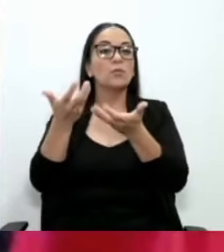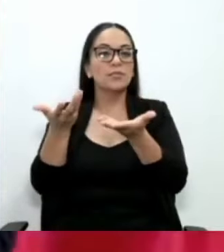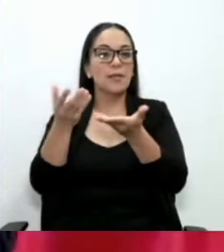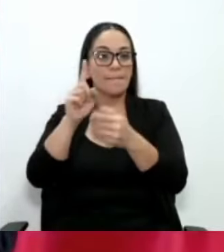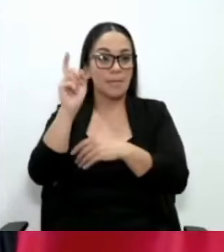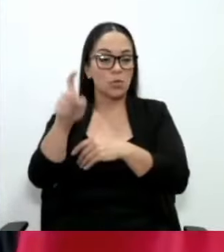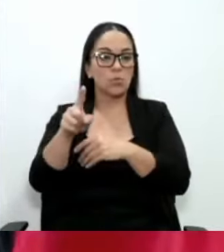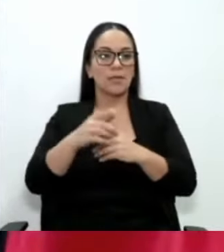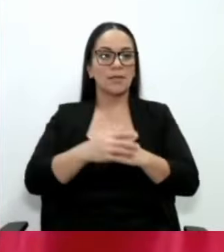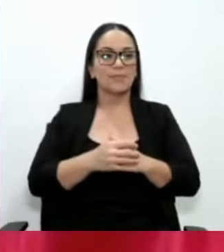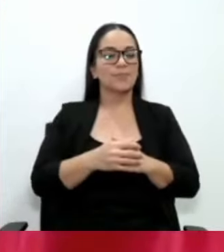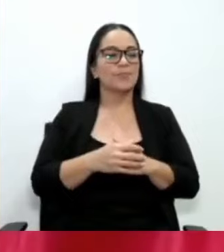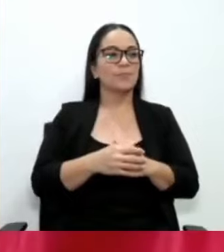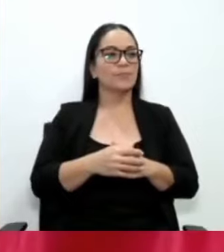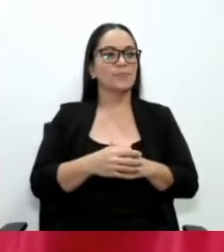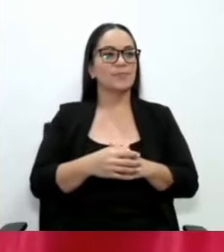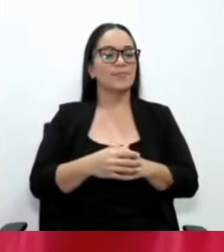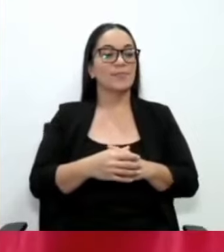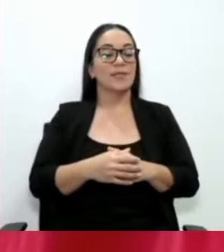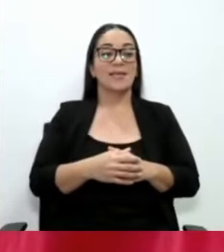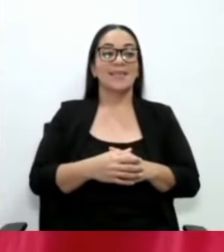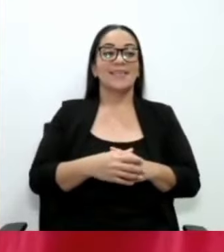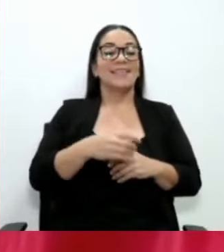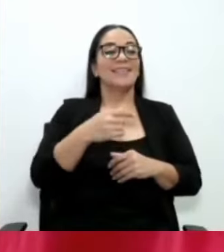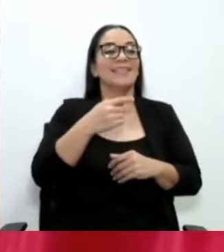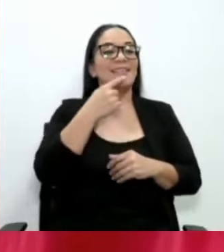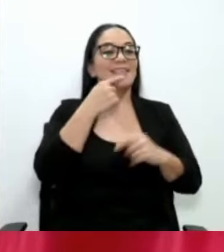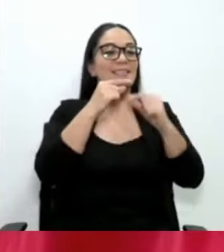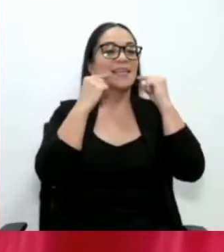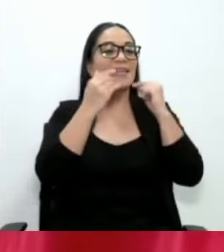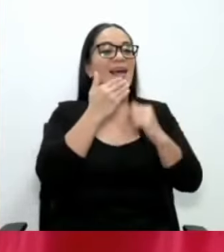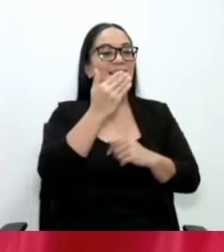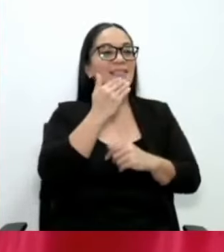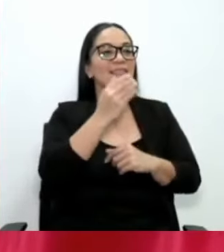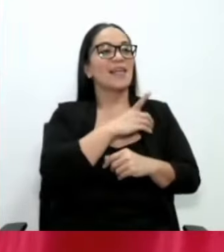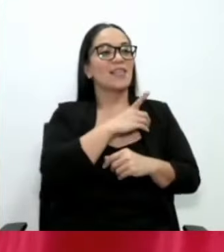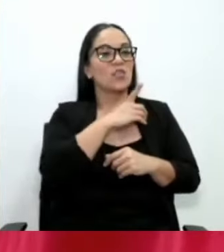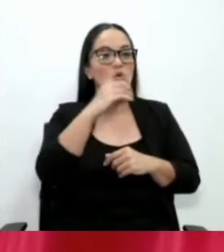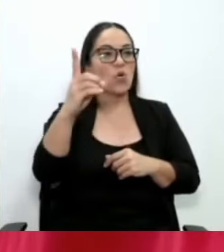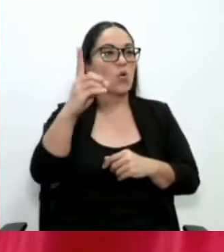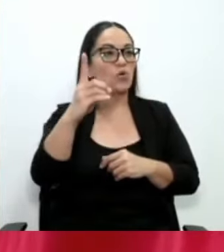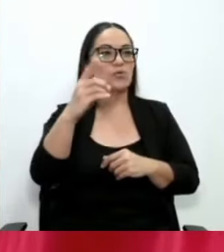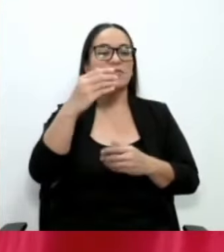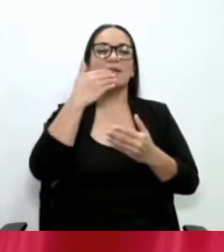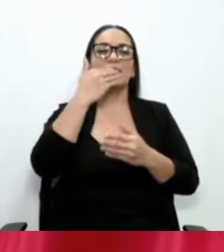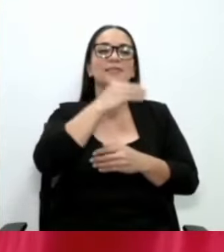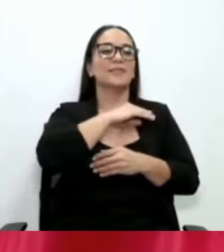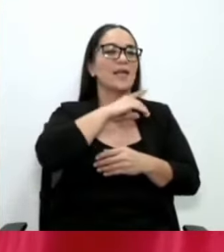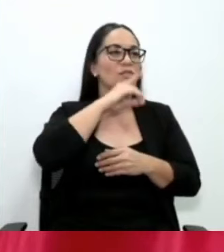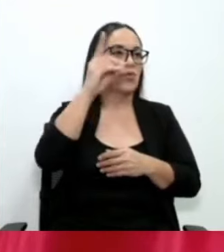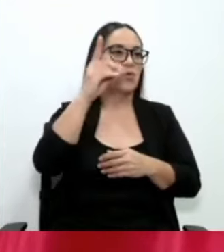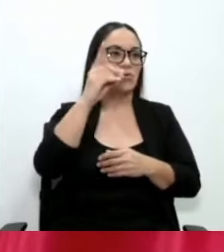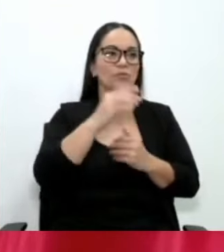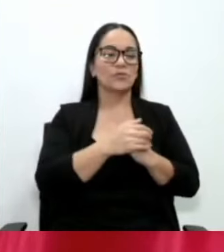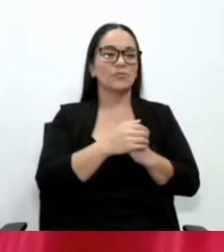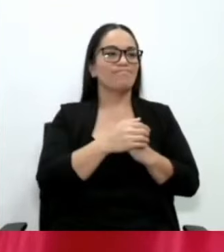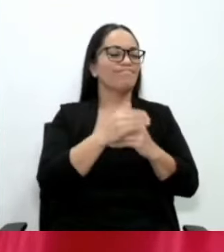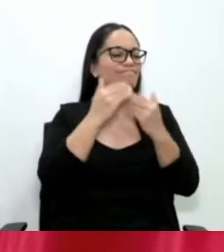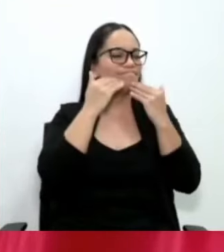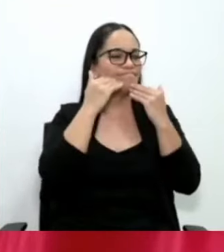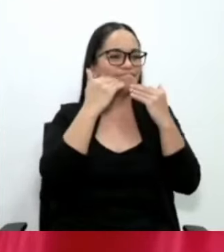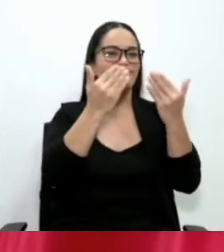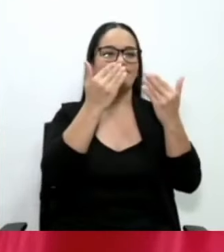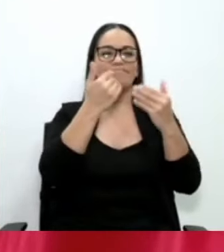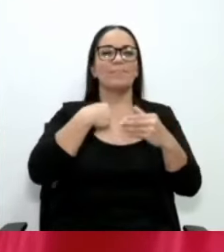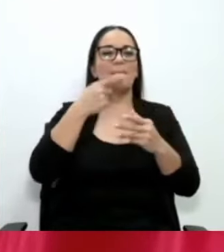Estoy gracias a Dios infinito e infinitas en